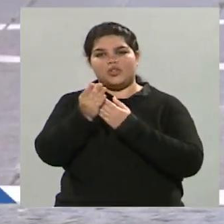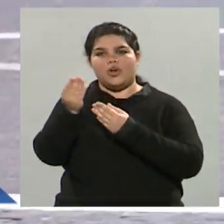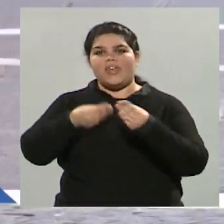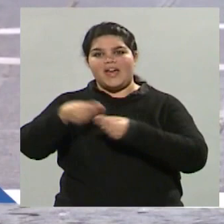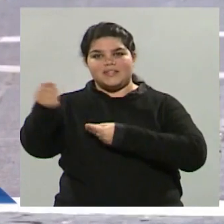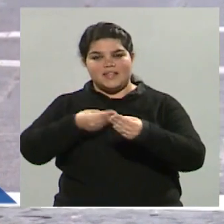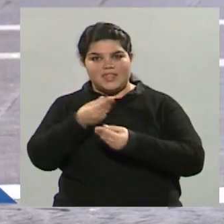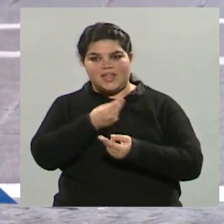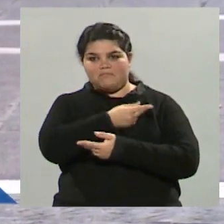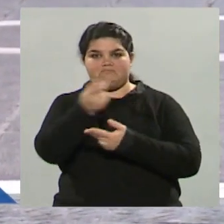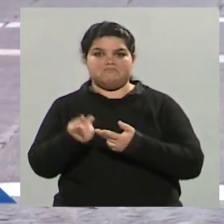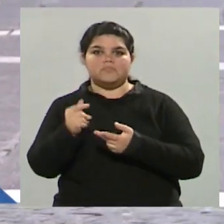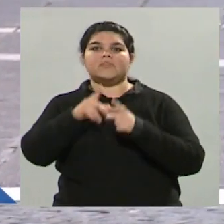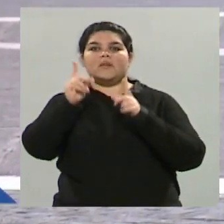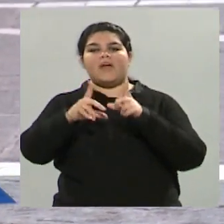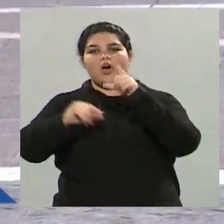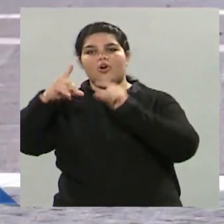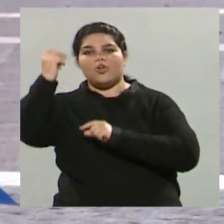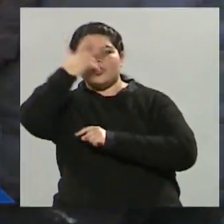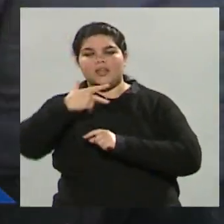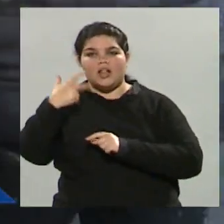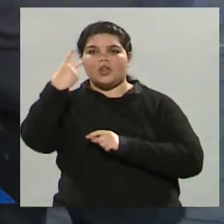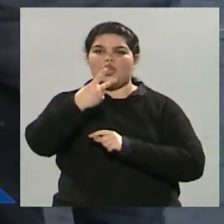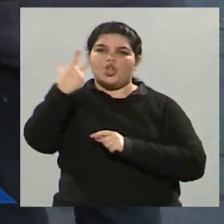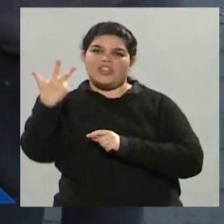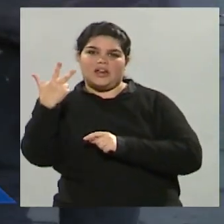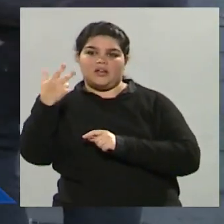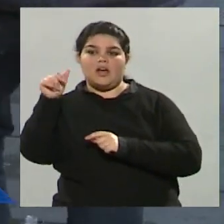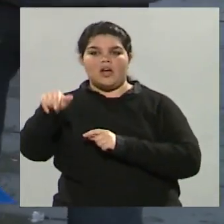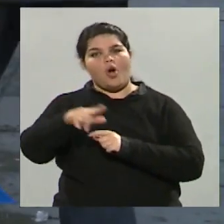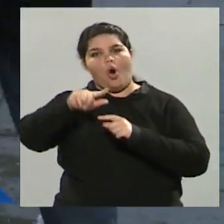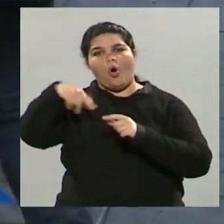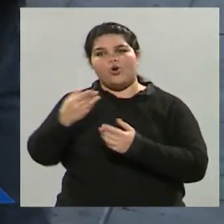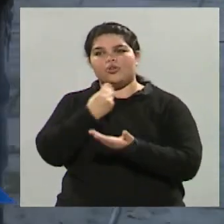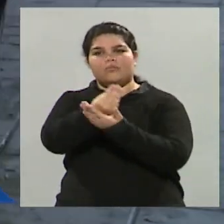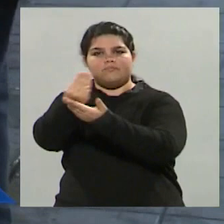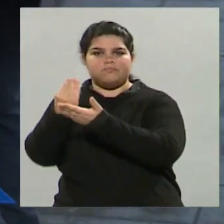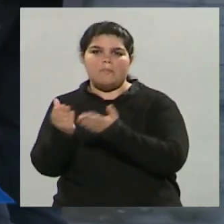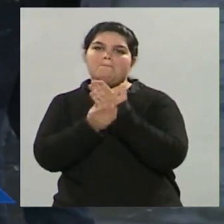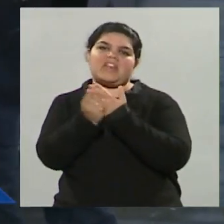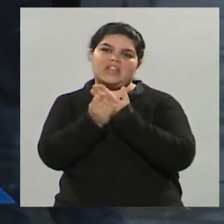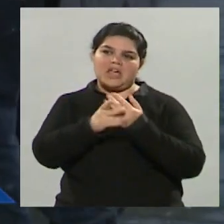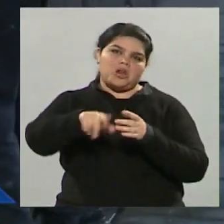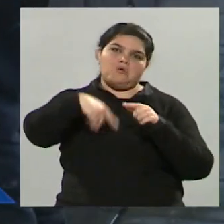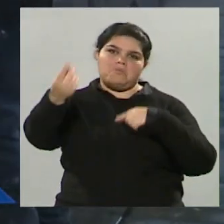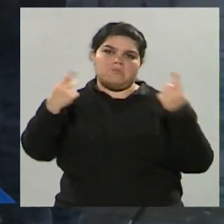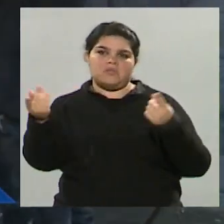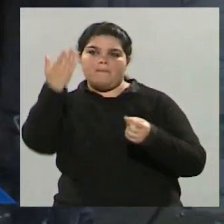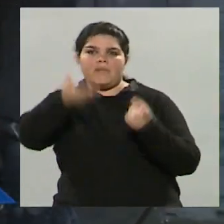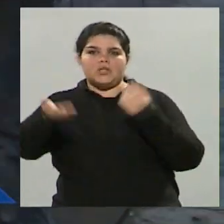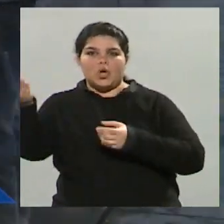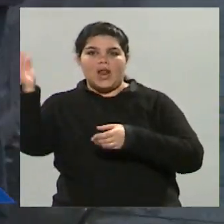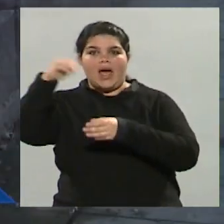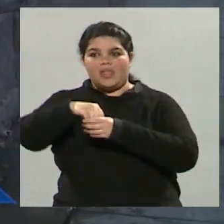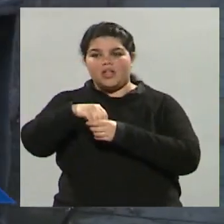hay hotelería de dos y tres estrellas que utiliza el personal de la Cancillería y de otros ministerios nacionales de